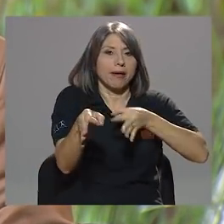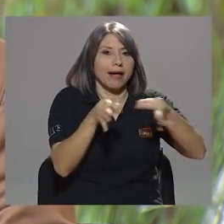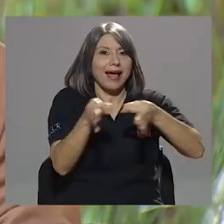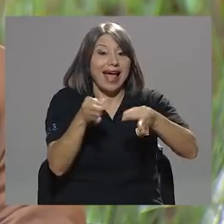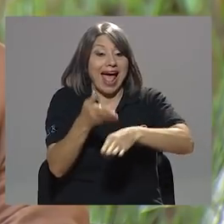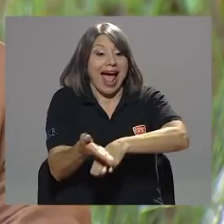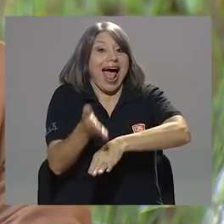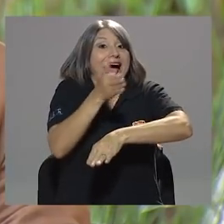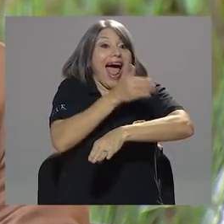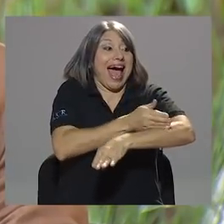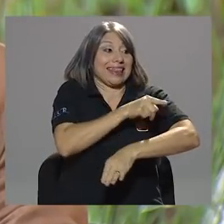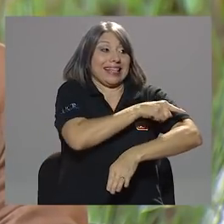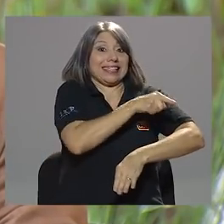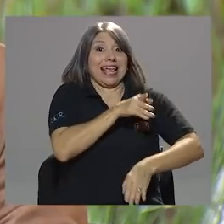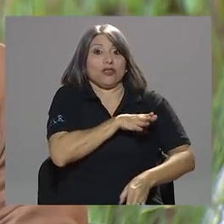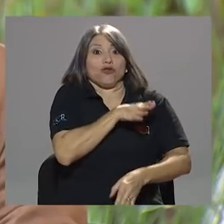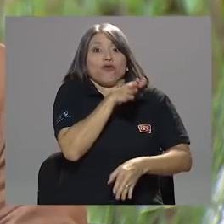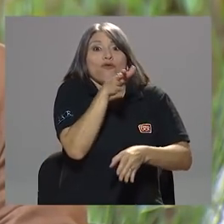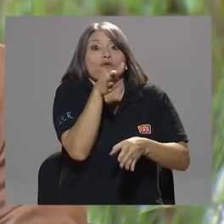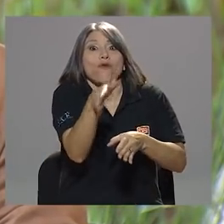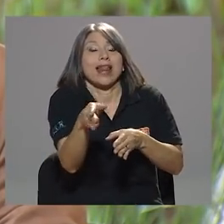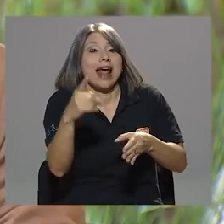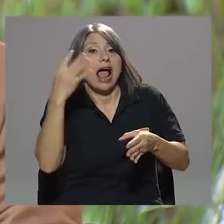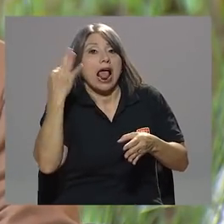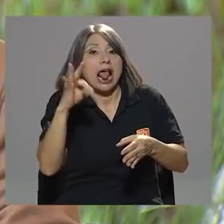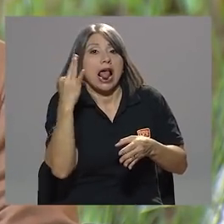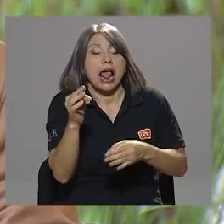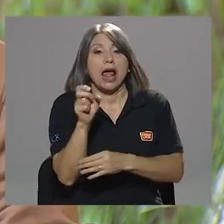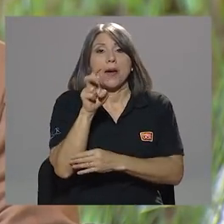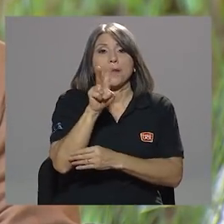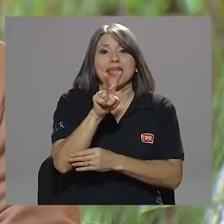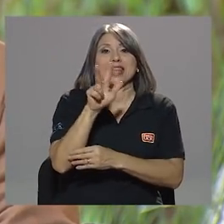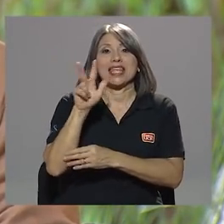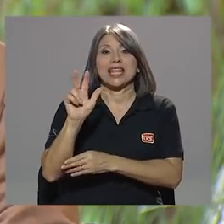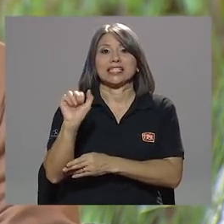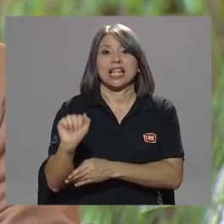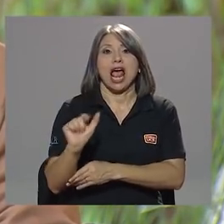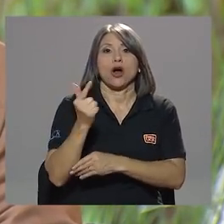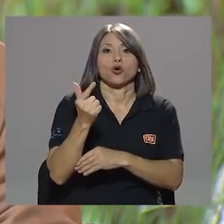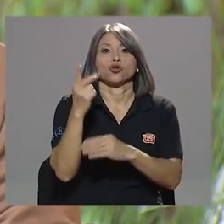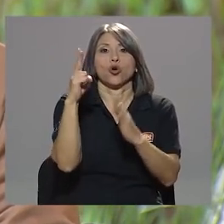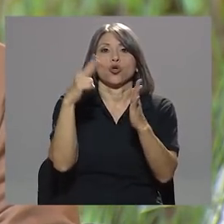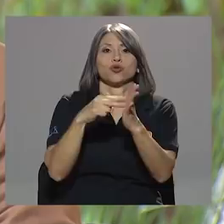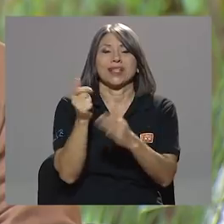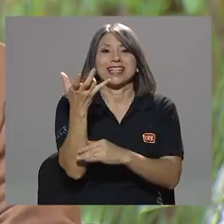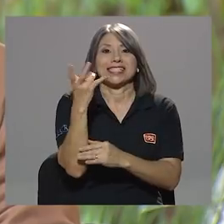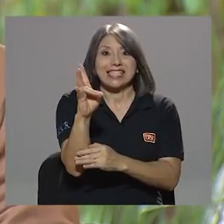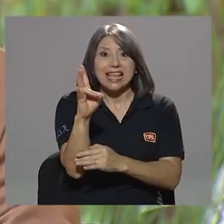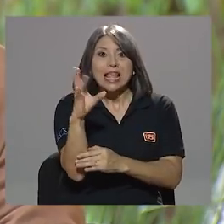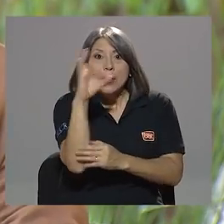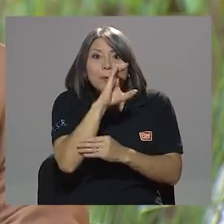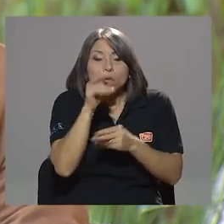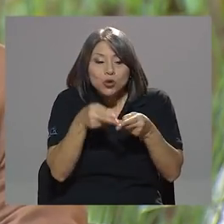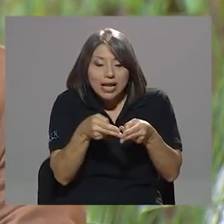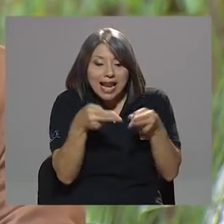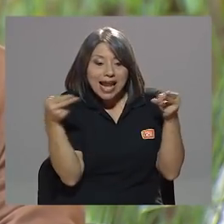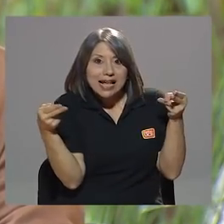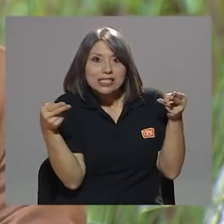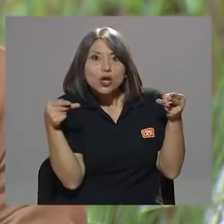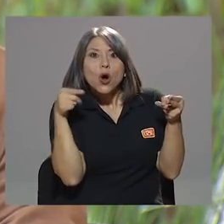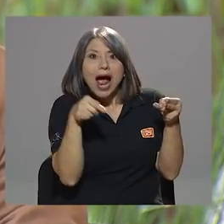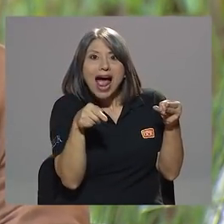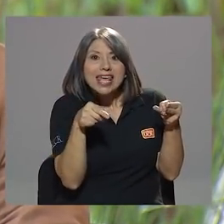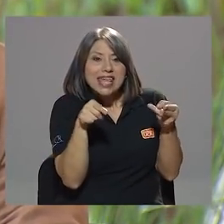comparecencias, 23 de agosto del 2017, búsquenlo, editorial de la Nación, indagaciones